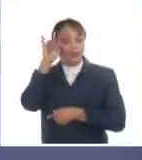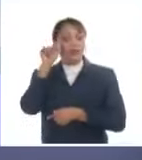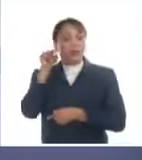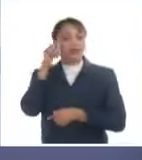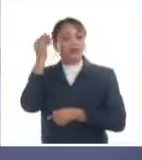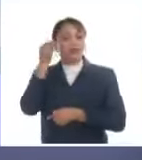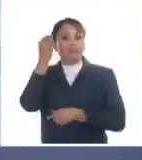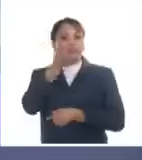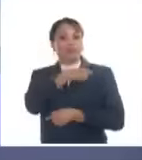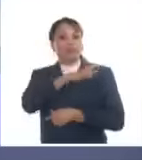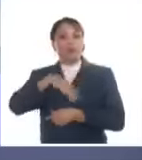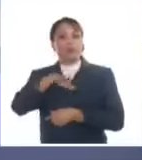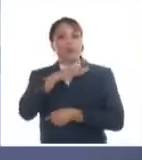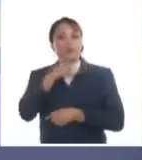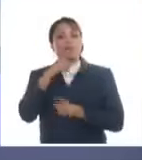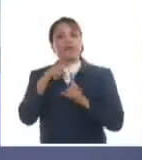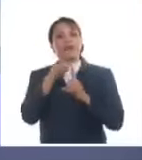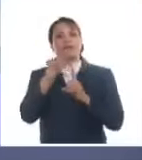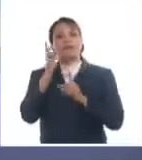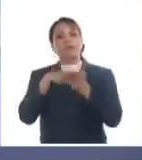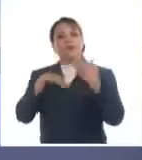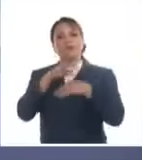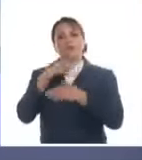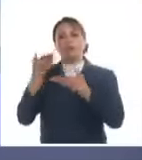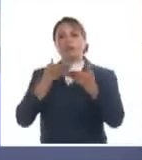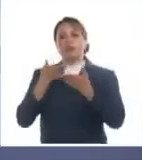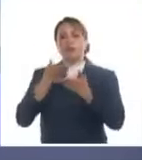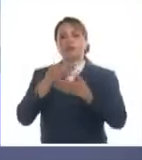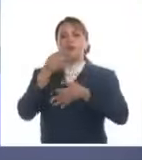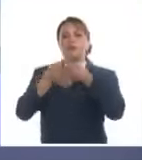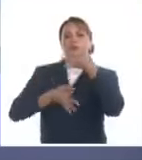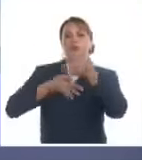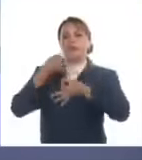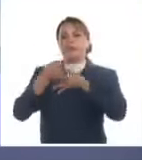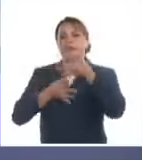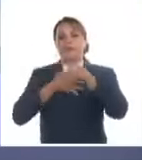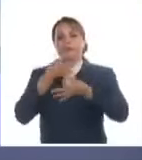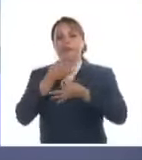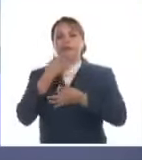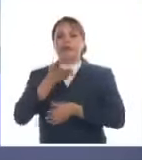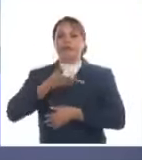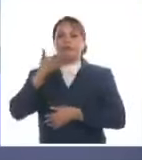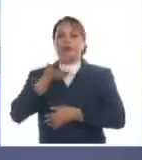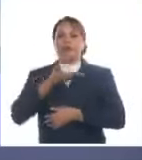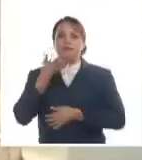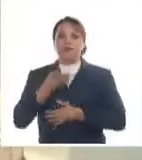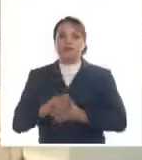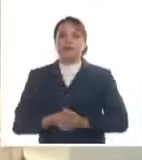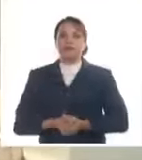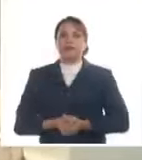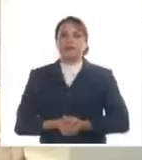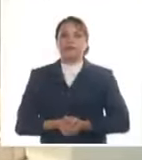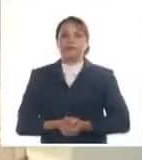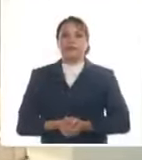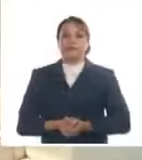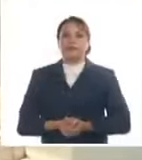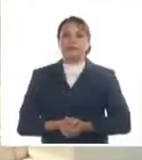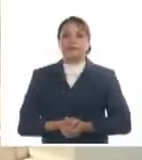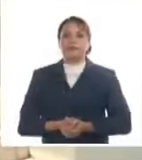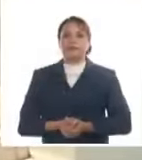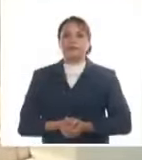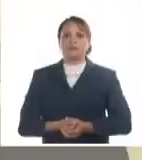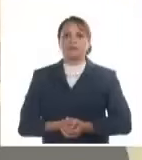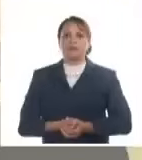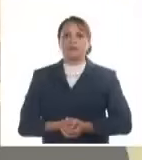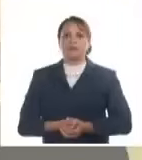población. Sobre el tema, la ministra de Comercio Interior, Bexy Díaz Velásquez, ofreció declaraciones a la prensa. Cuba no ha